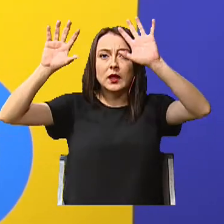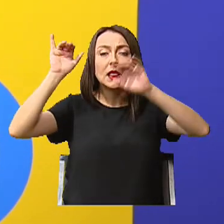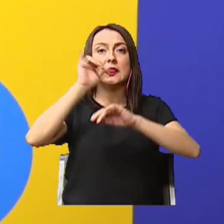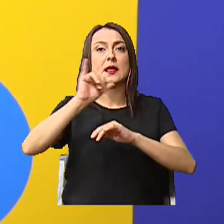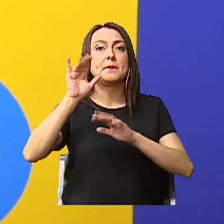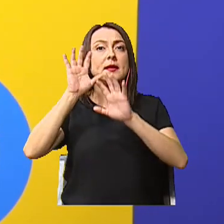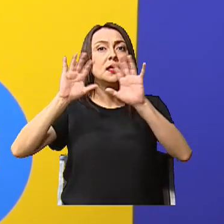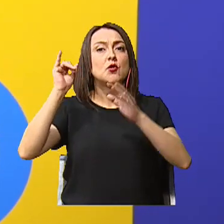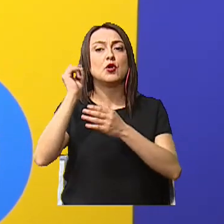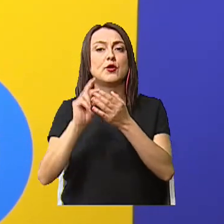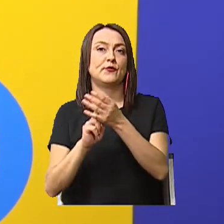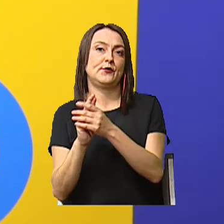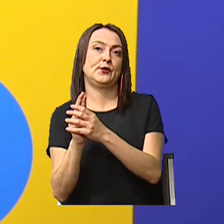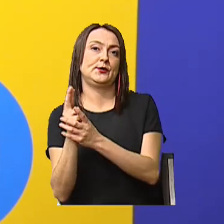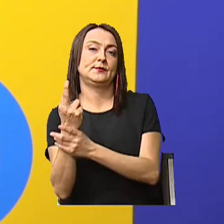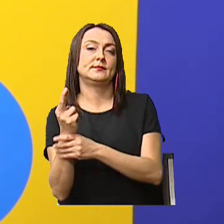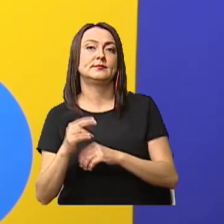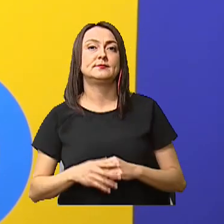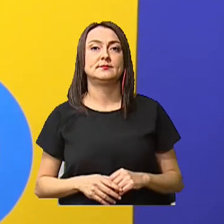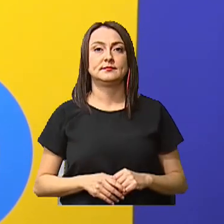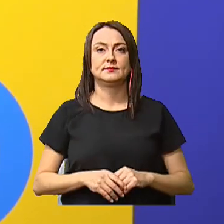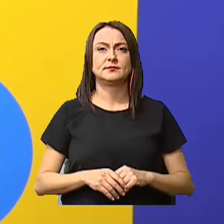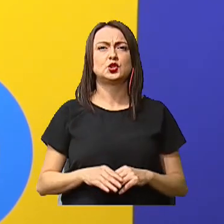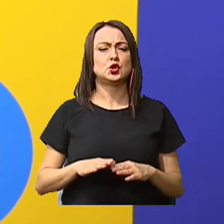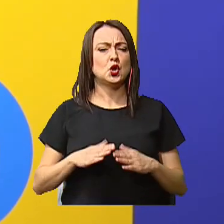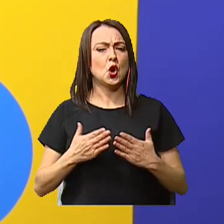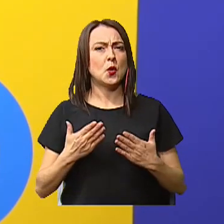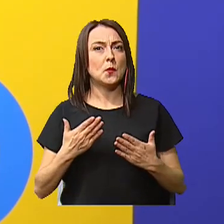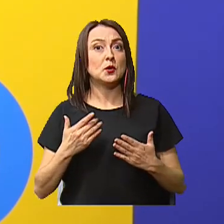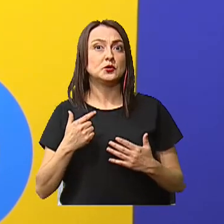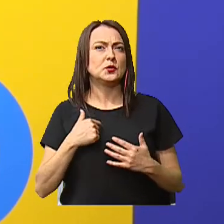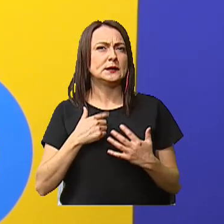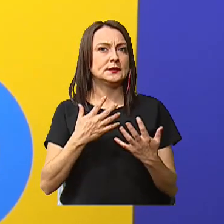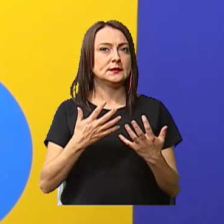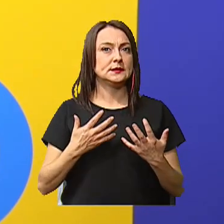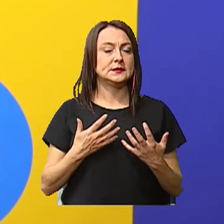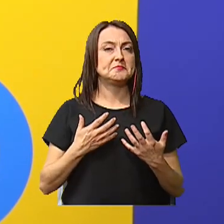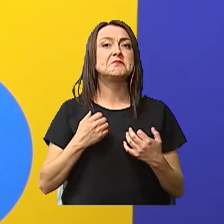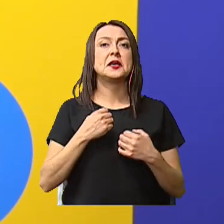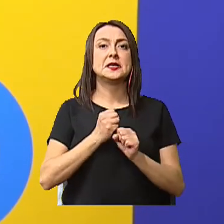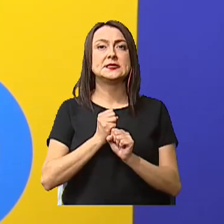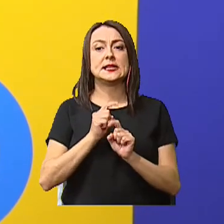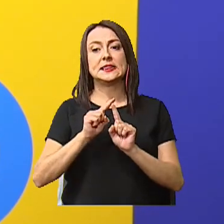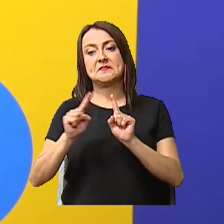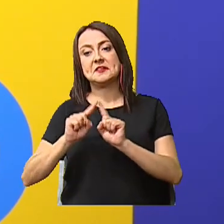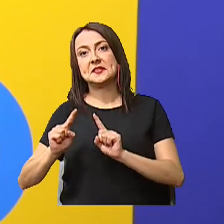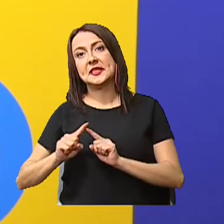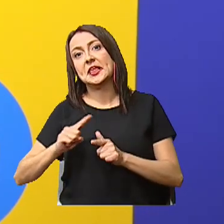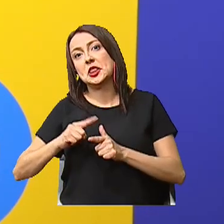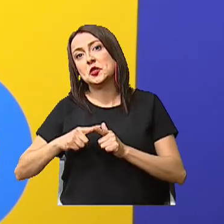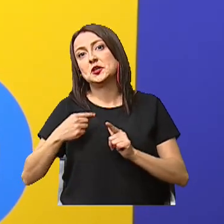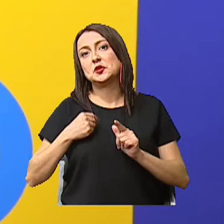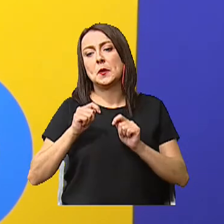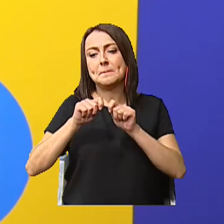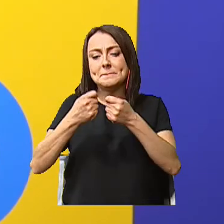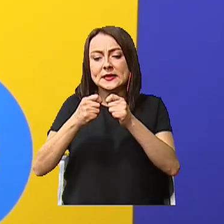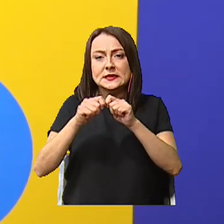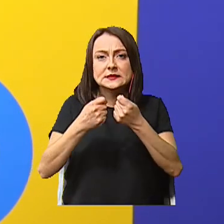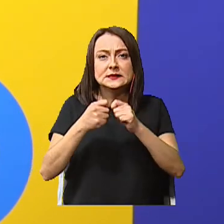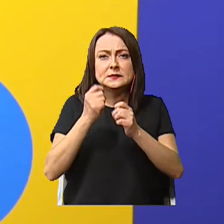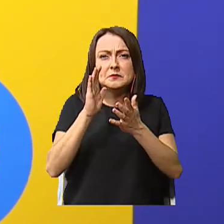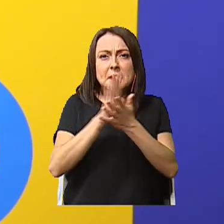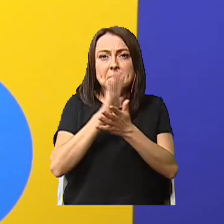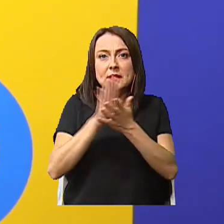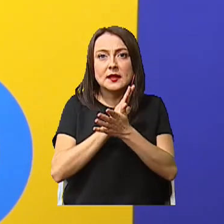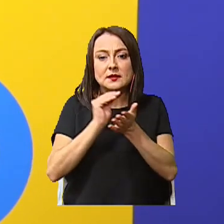dibujé una florcita Como yo quería Hacer también diferentes Pegué pedacitos de papel